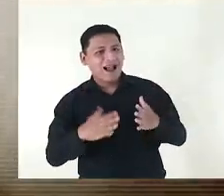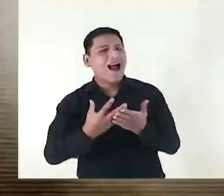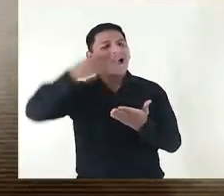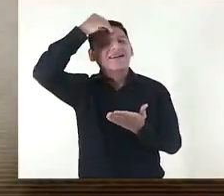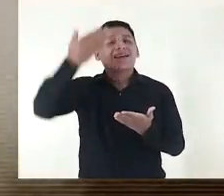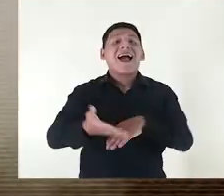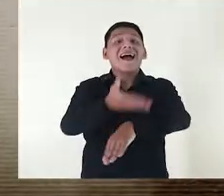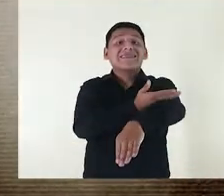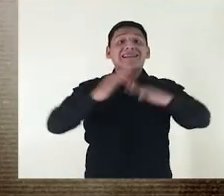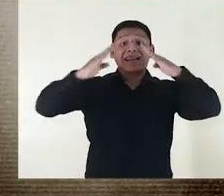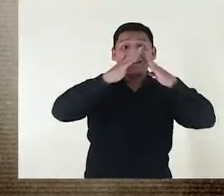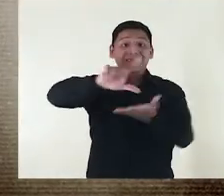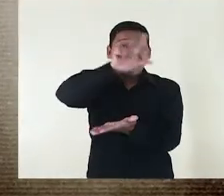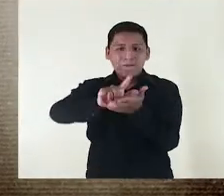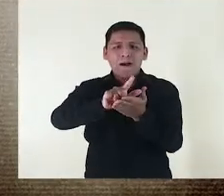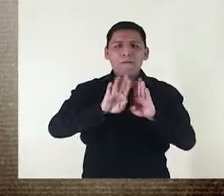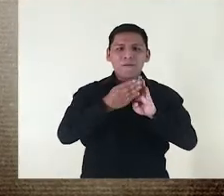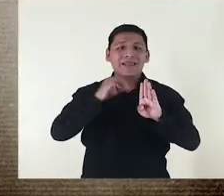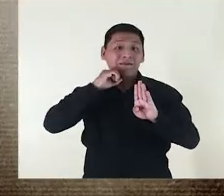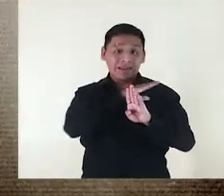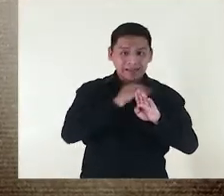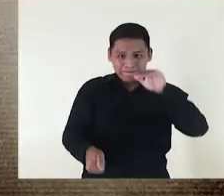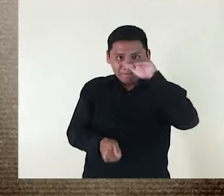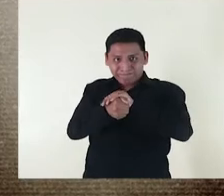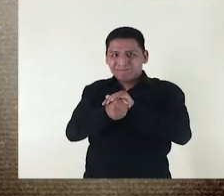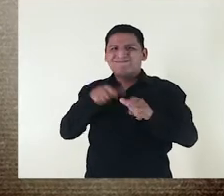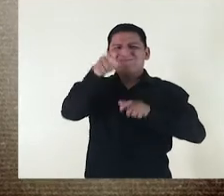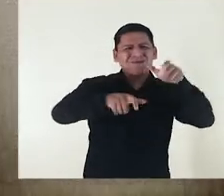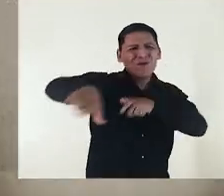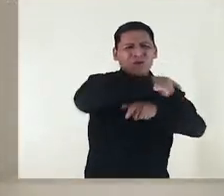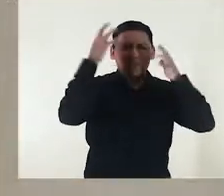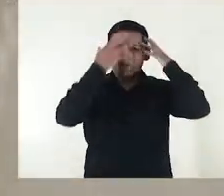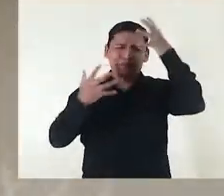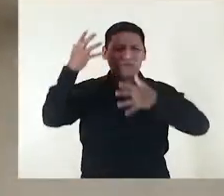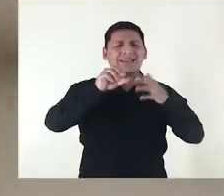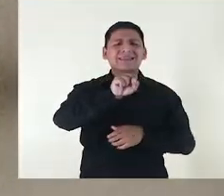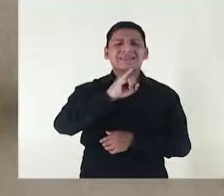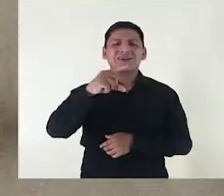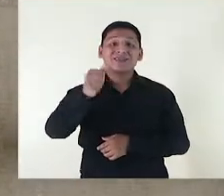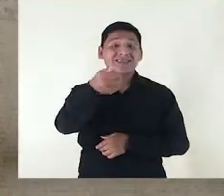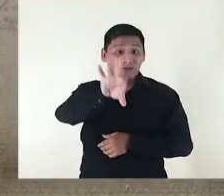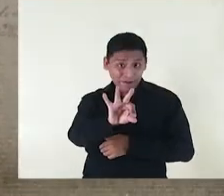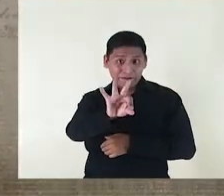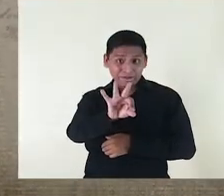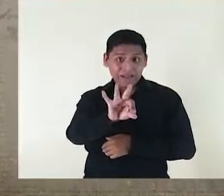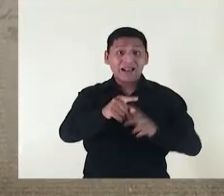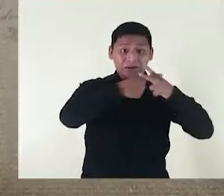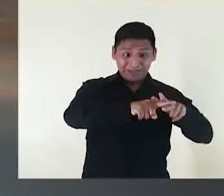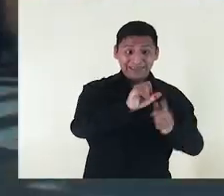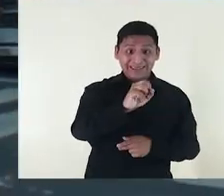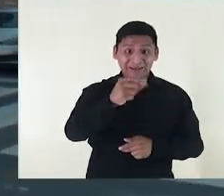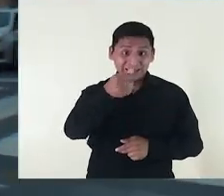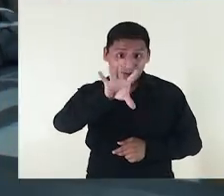denota también que muchas casas en Lima se construyeron puertas falsas y escondites ante tanta agitación en el siglo XIX. A